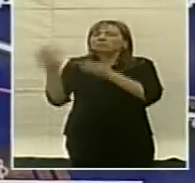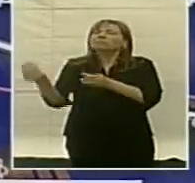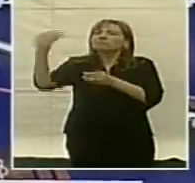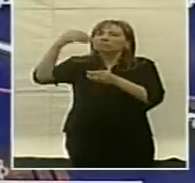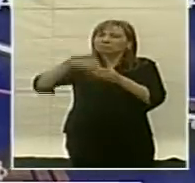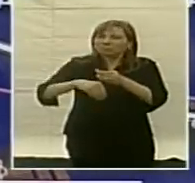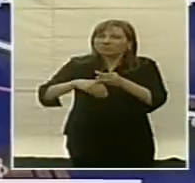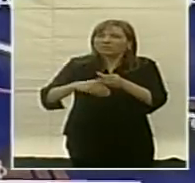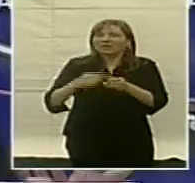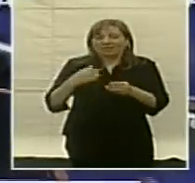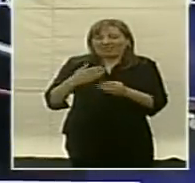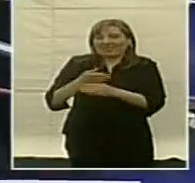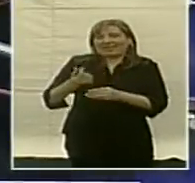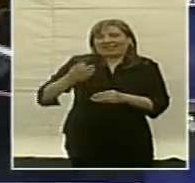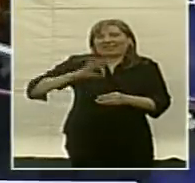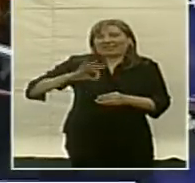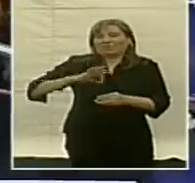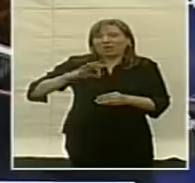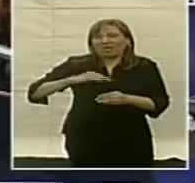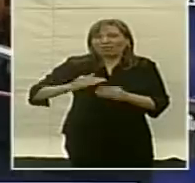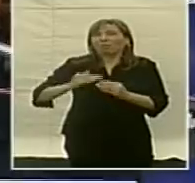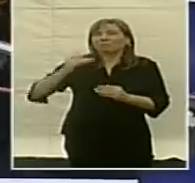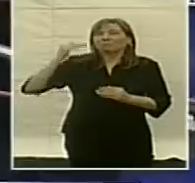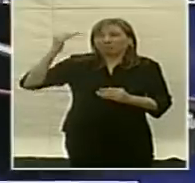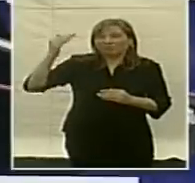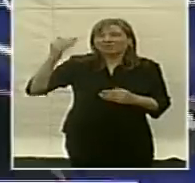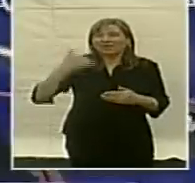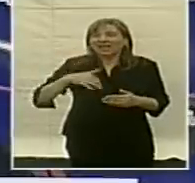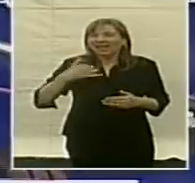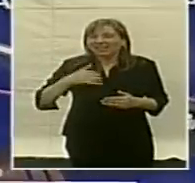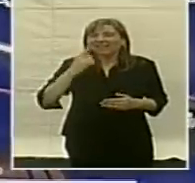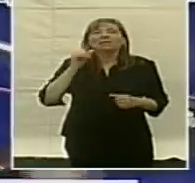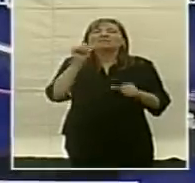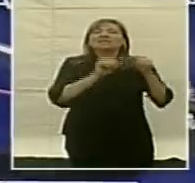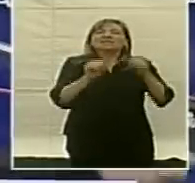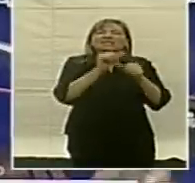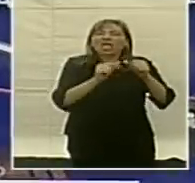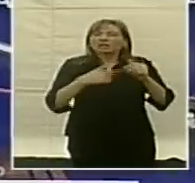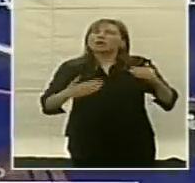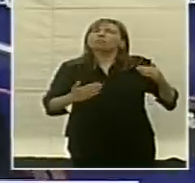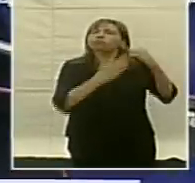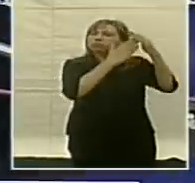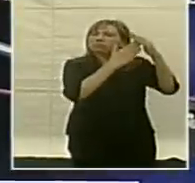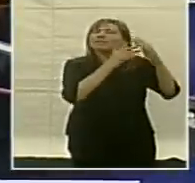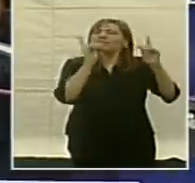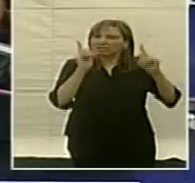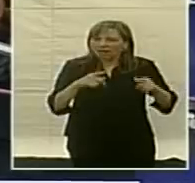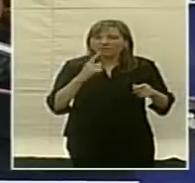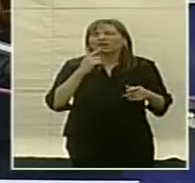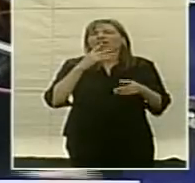en el ingreso nacional muy importante, durante descollábamos en las ciencias y en todo el desarrollo de nuestra industria.